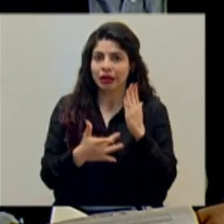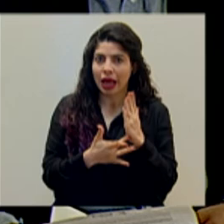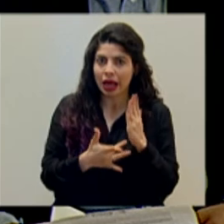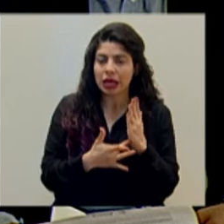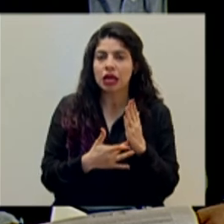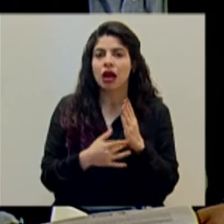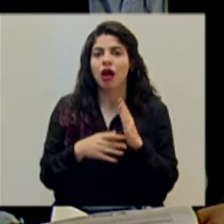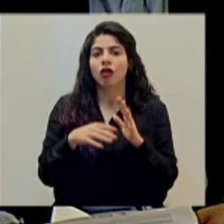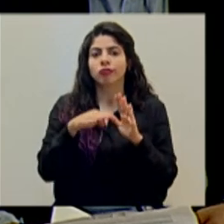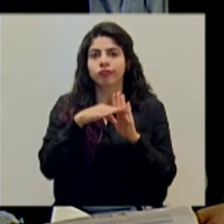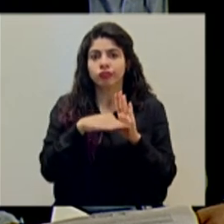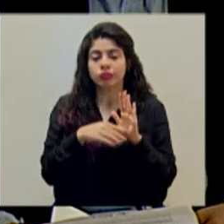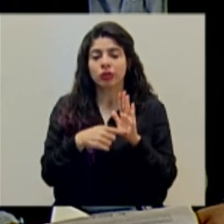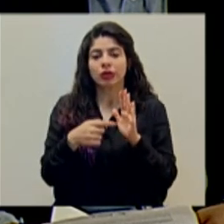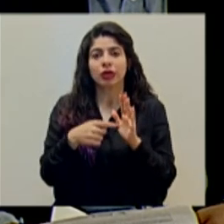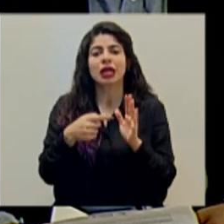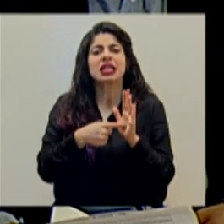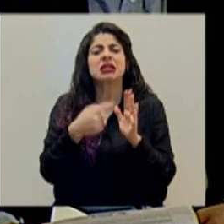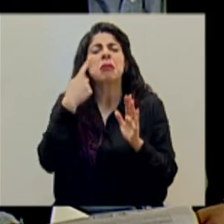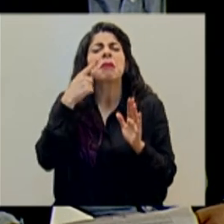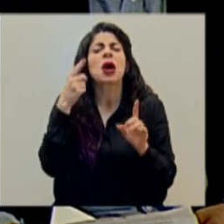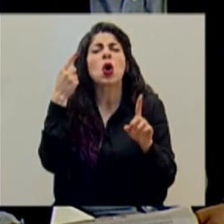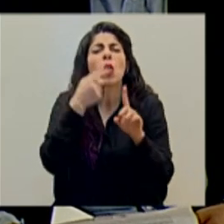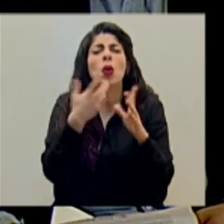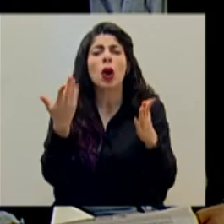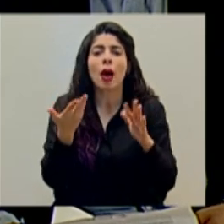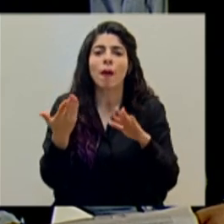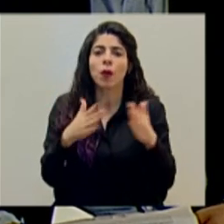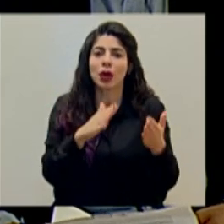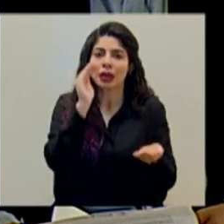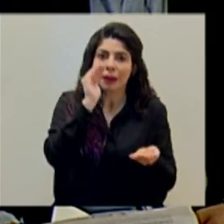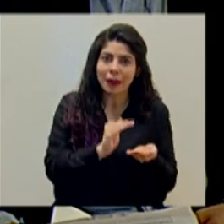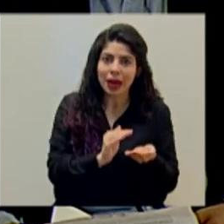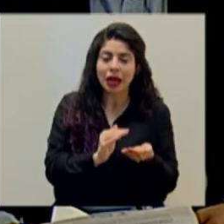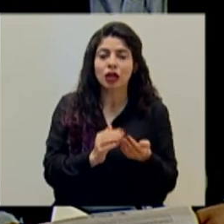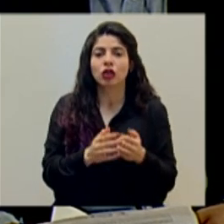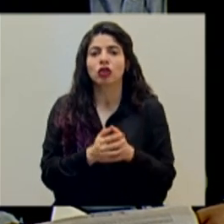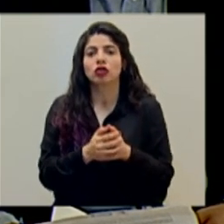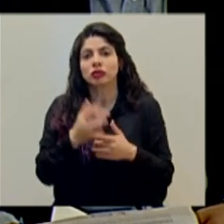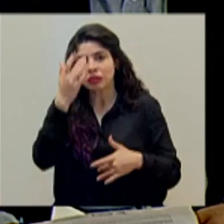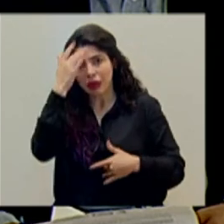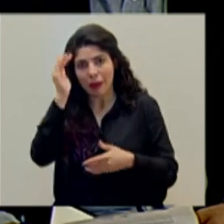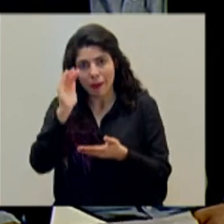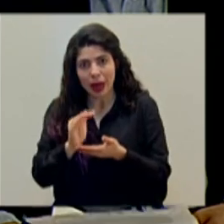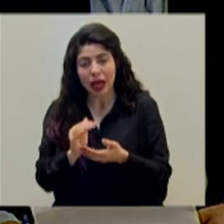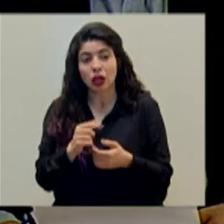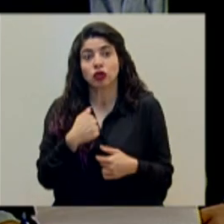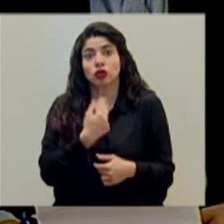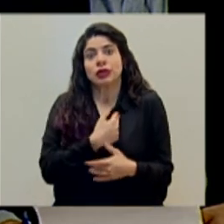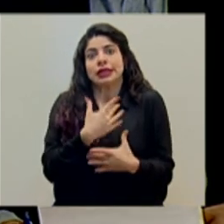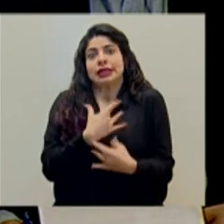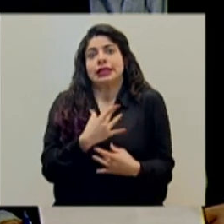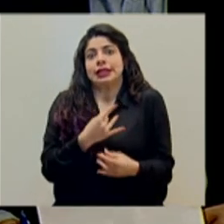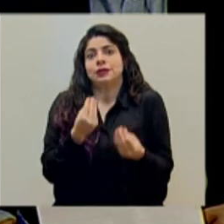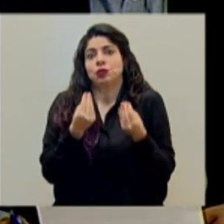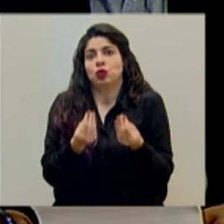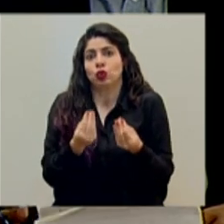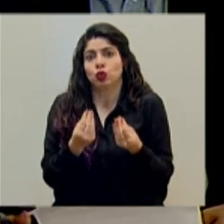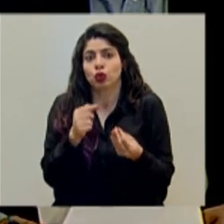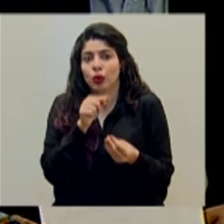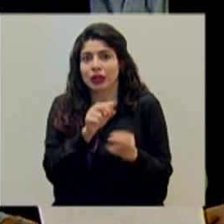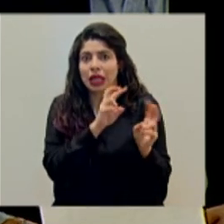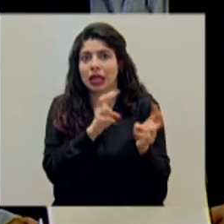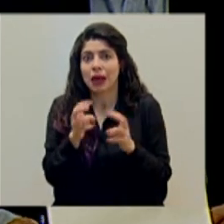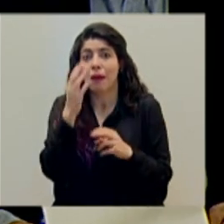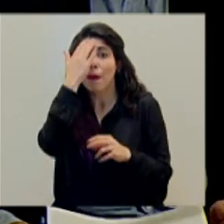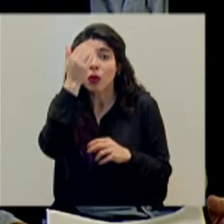disminuir mortalidad, disminuir cantidad de fallecimientos y claro que nos interesa mucho en los puntos específicos en donde se sabe que puede